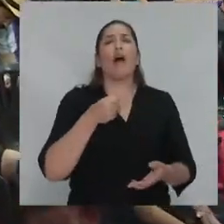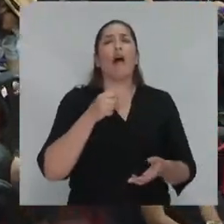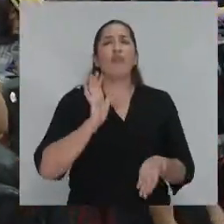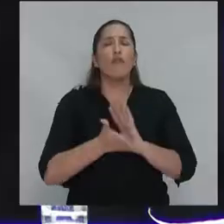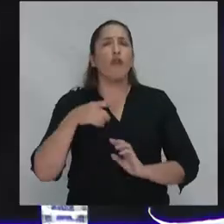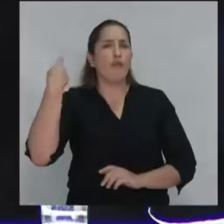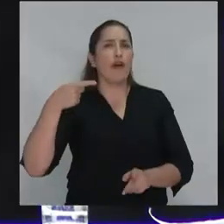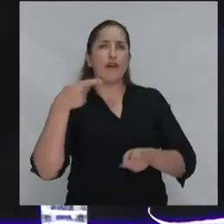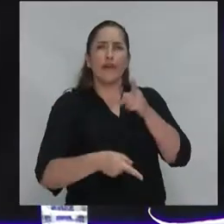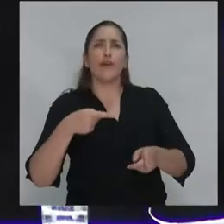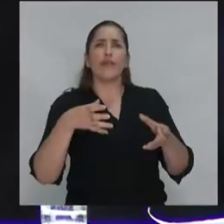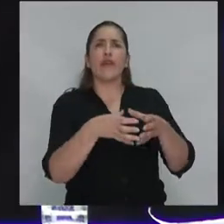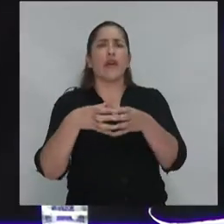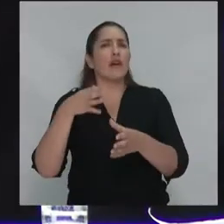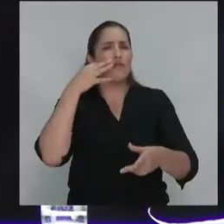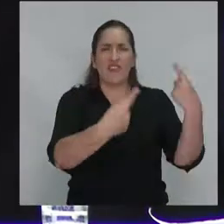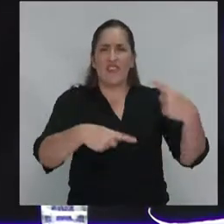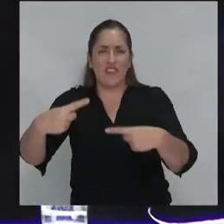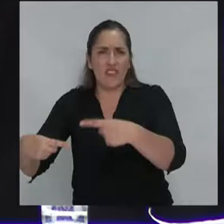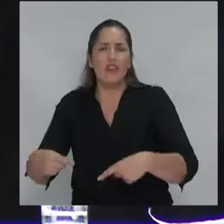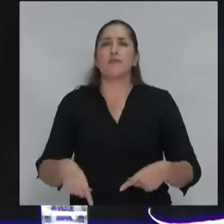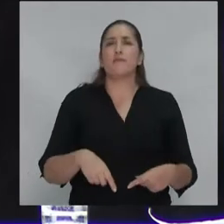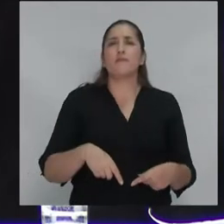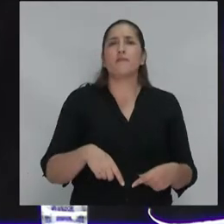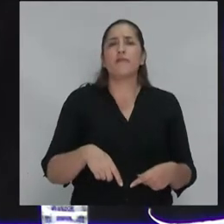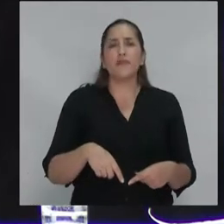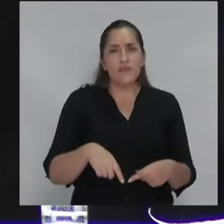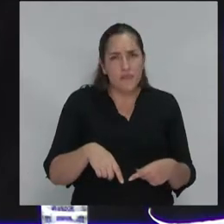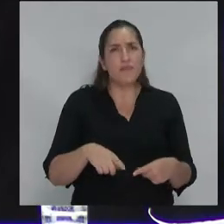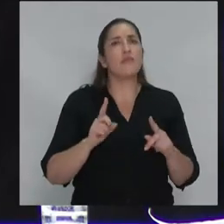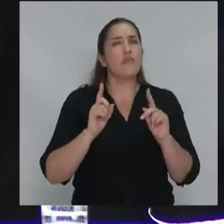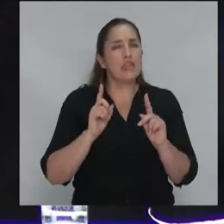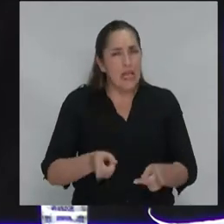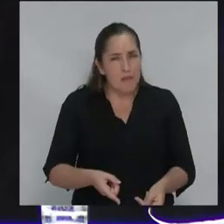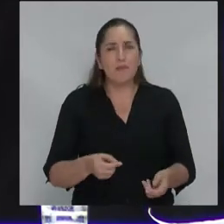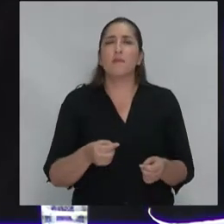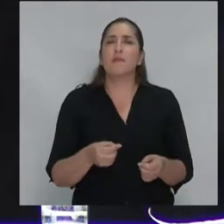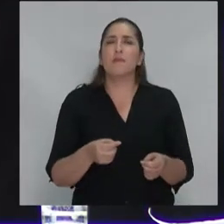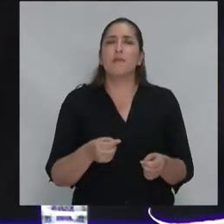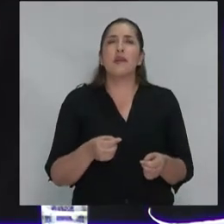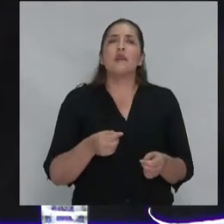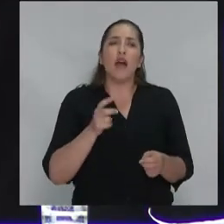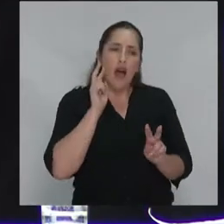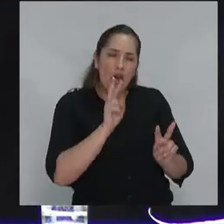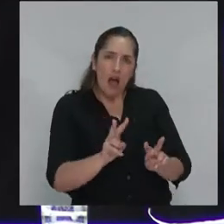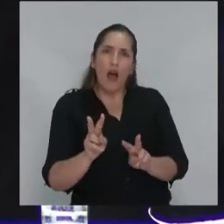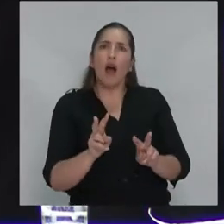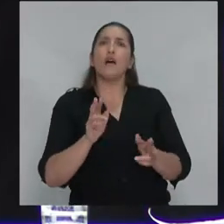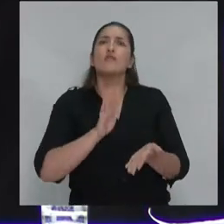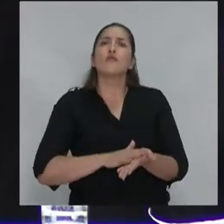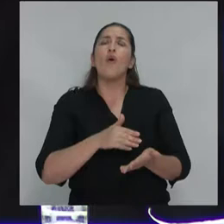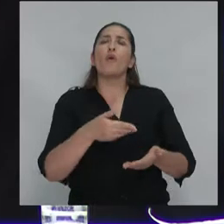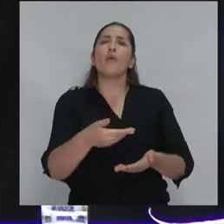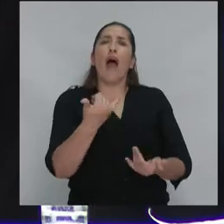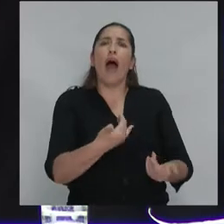lucha, las luchas del GTVQ, y también, insisto, la demanda de la ecología,